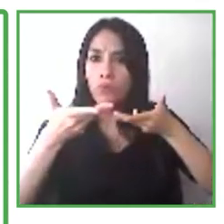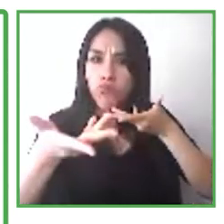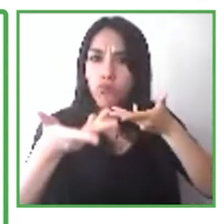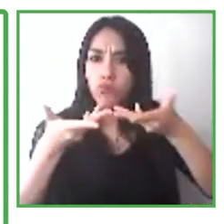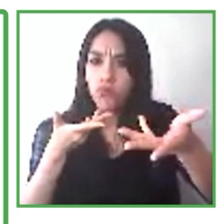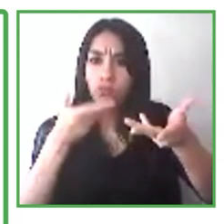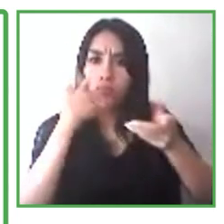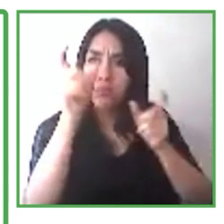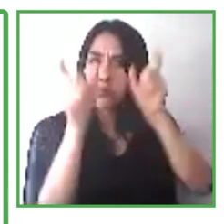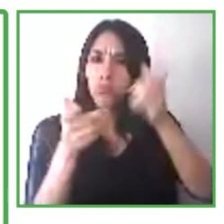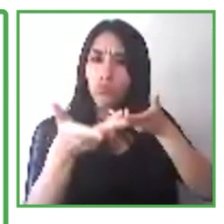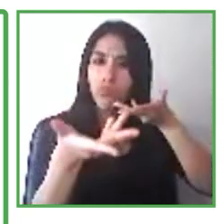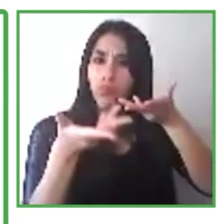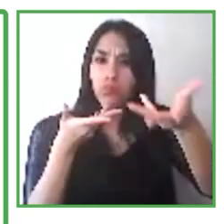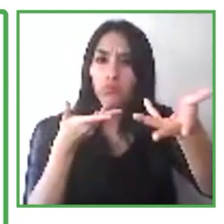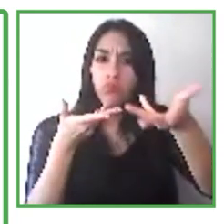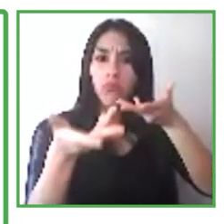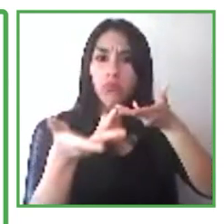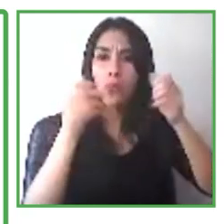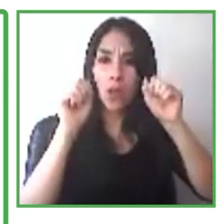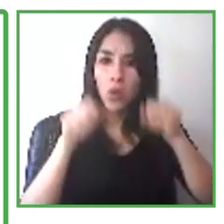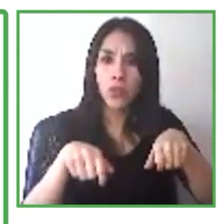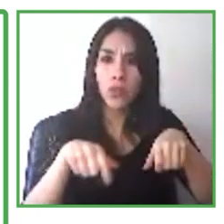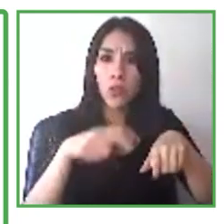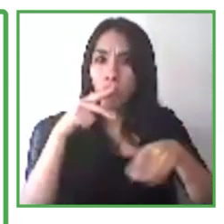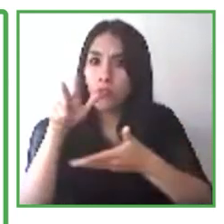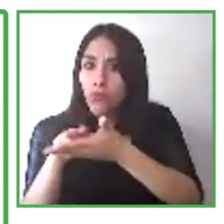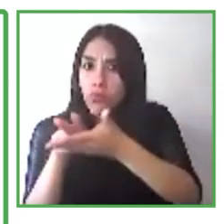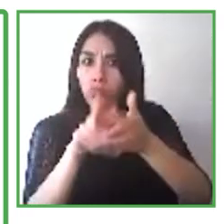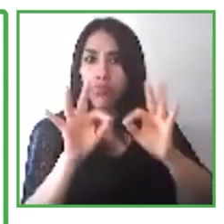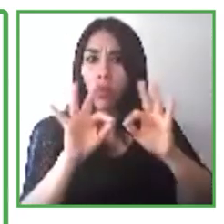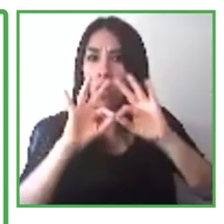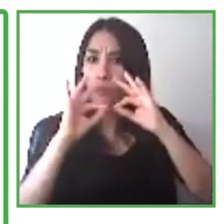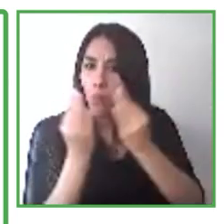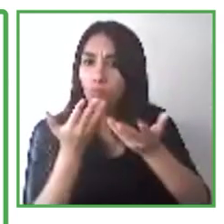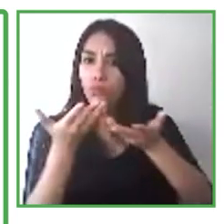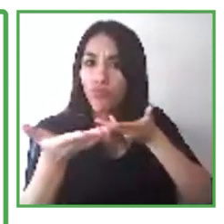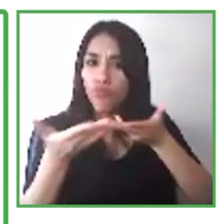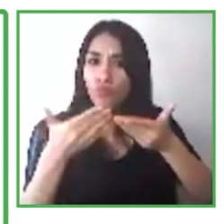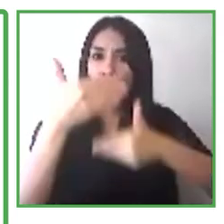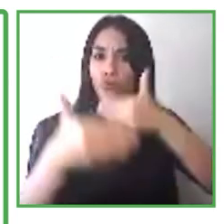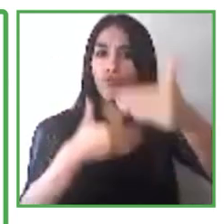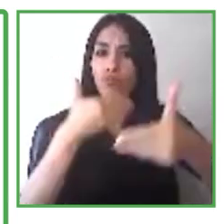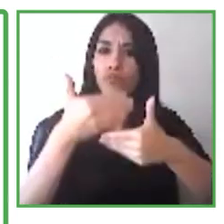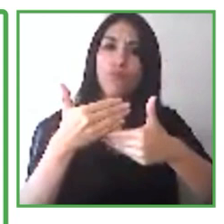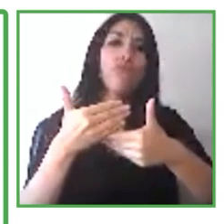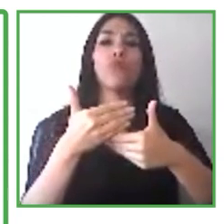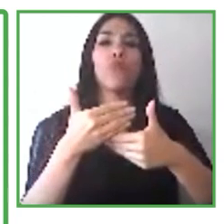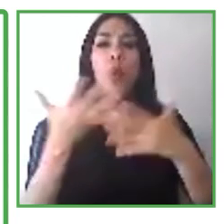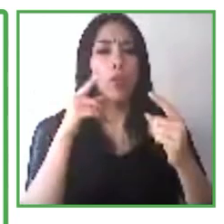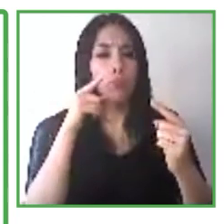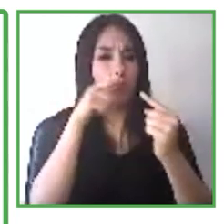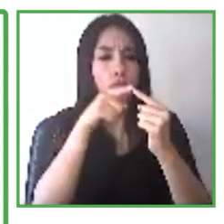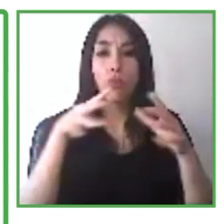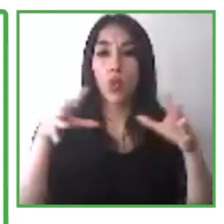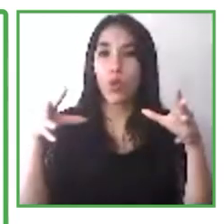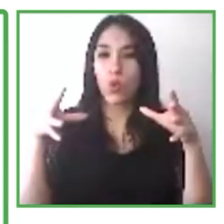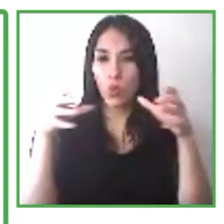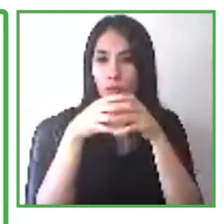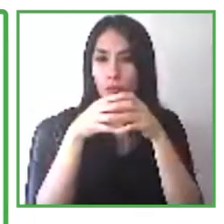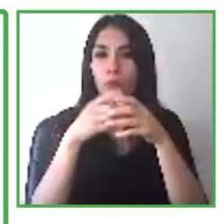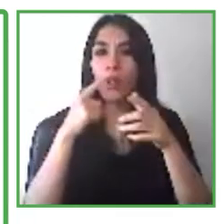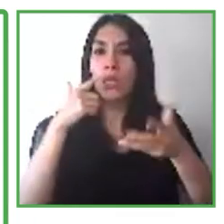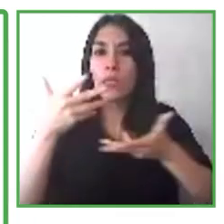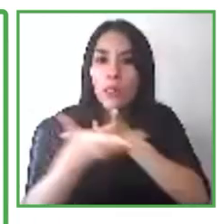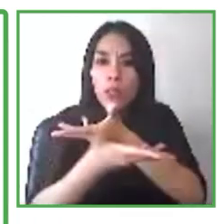completamos ese proceso, seguimos conectando a los participantes con oportunidades de capacitación y puede haber una variedad